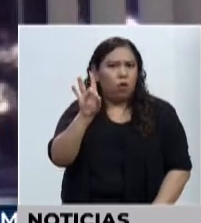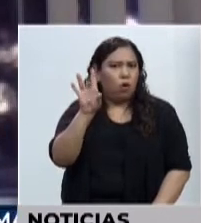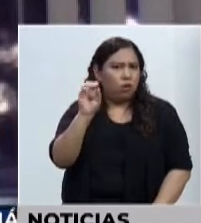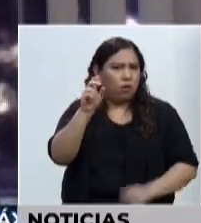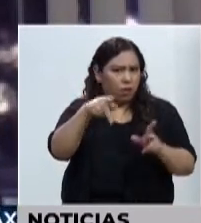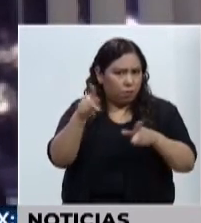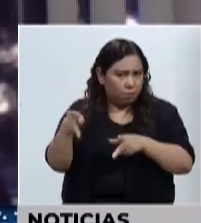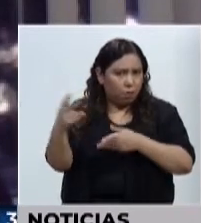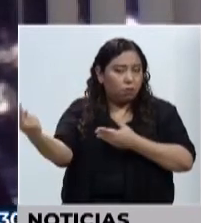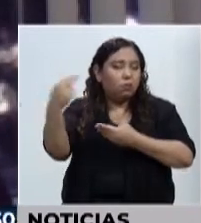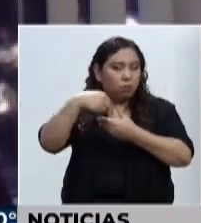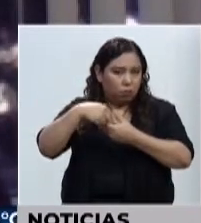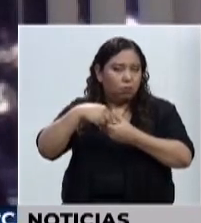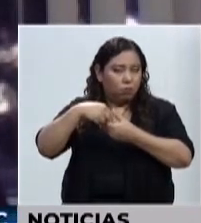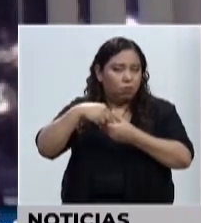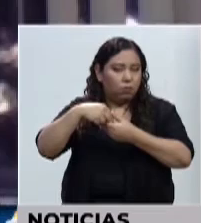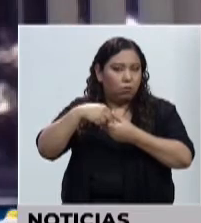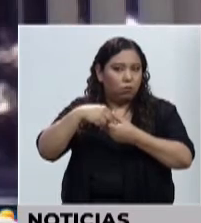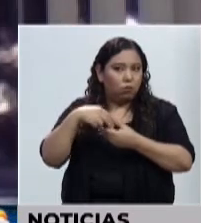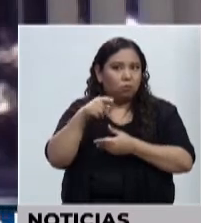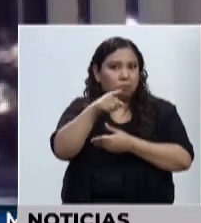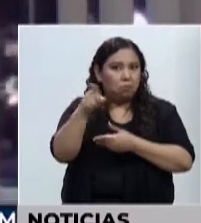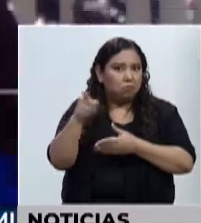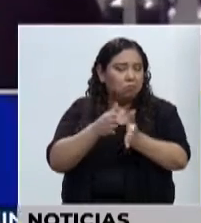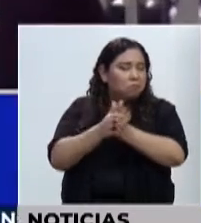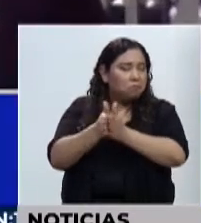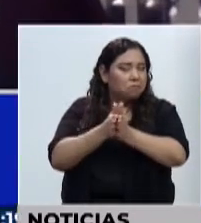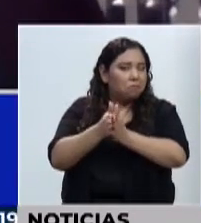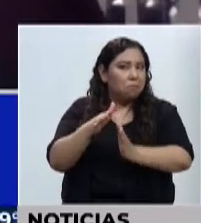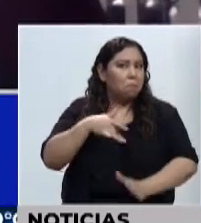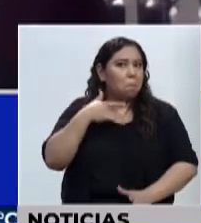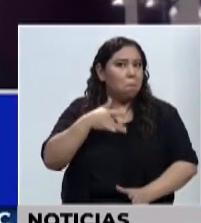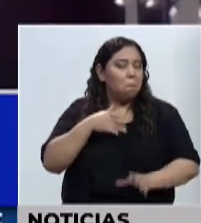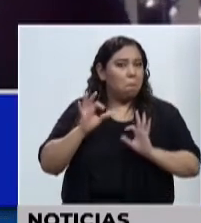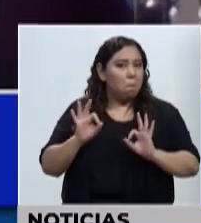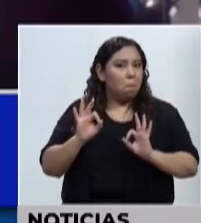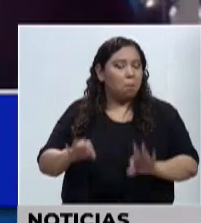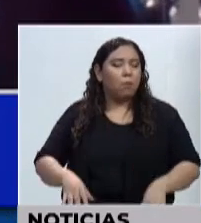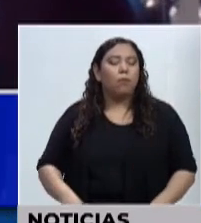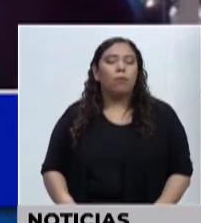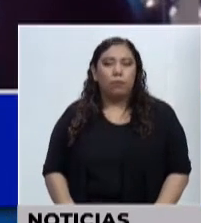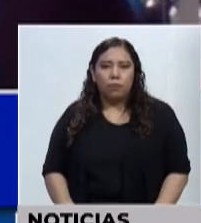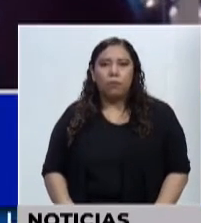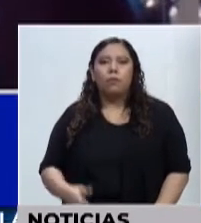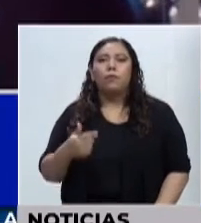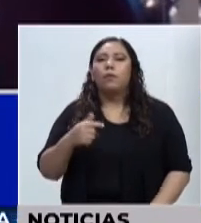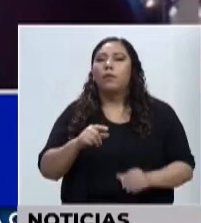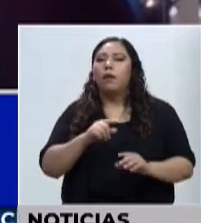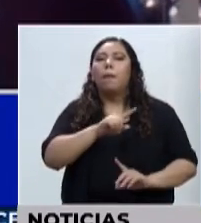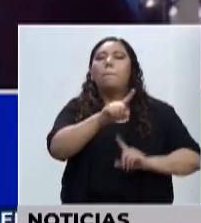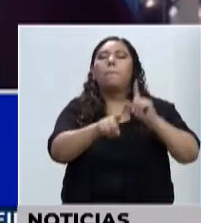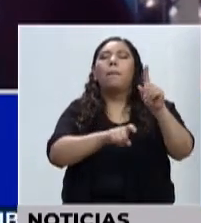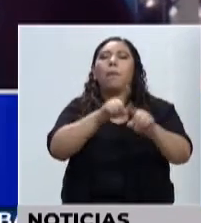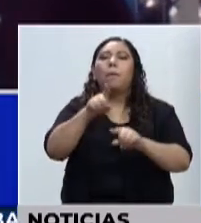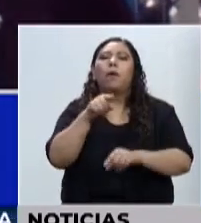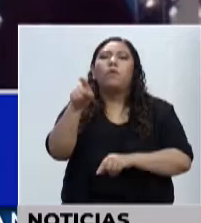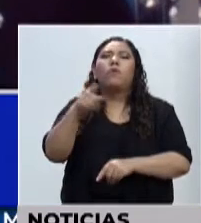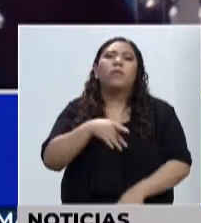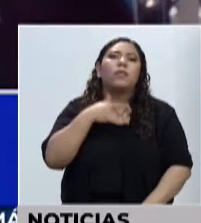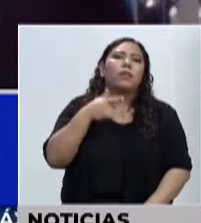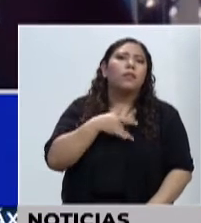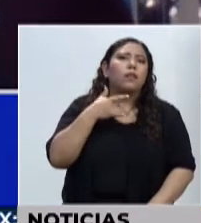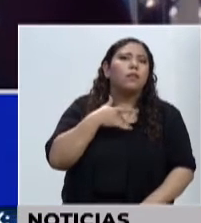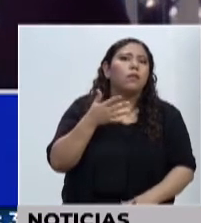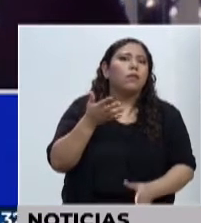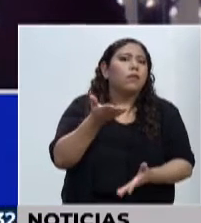públicos que también nos mostraron mucha satisfacción. Porque siempre hacemos encuestas de qué cosas